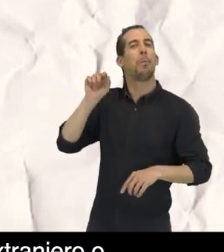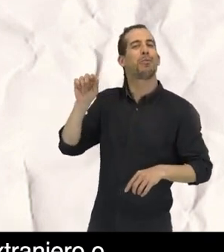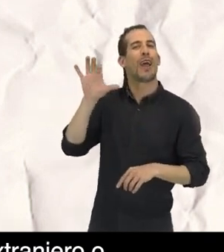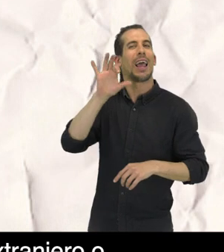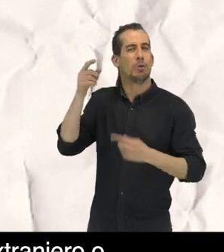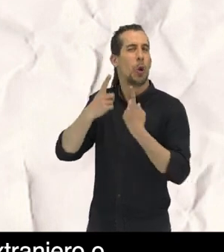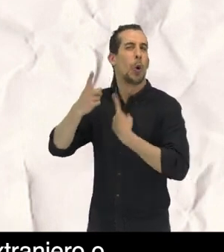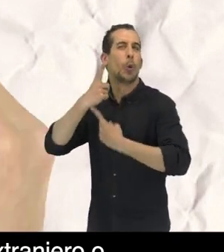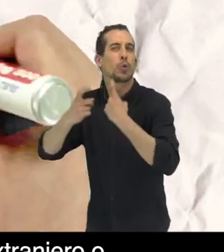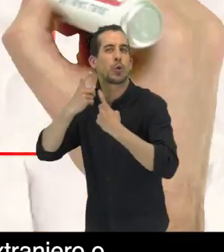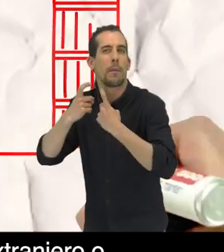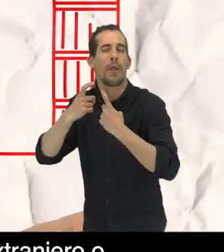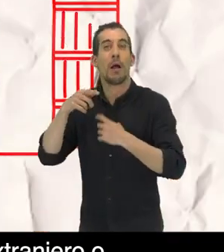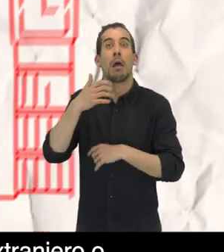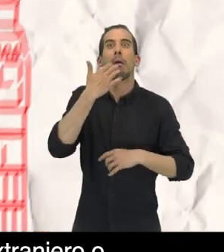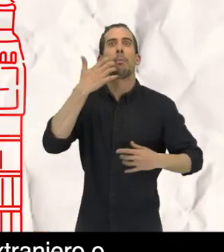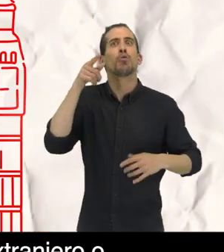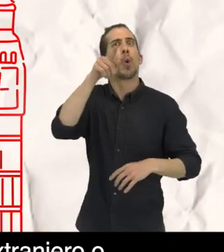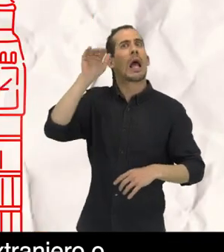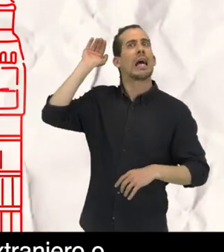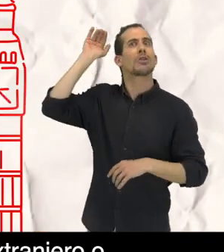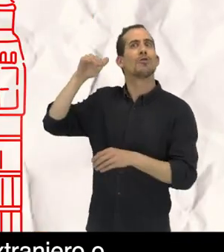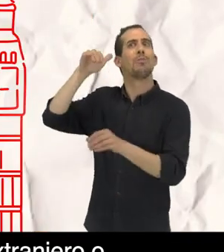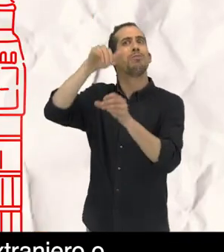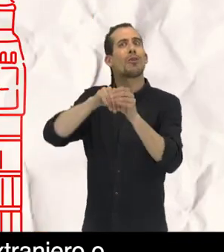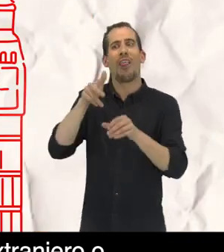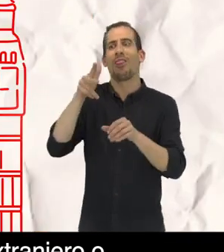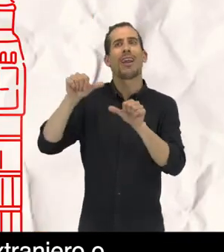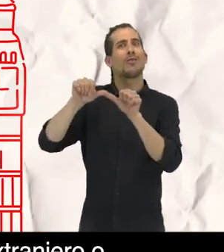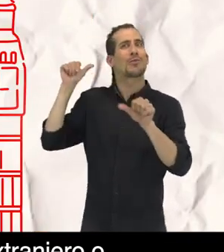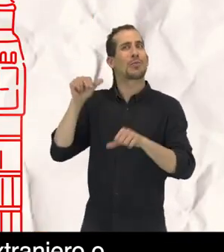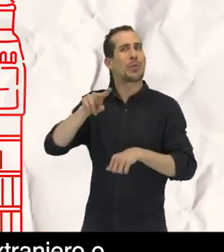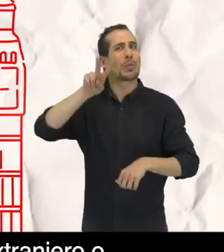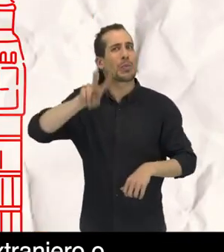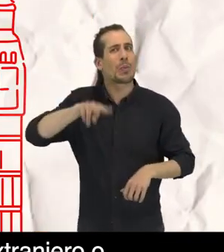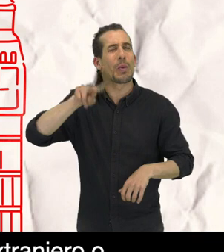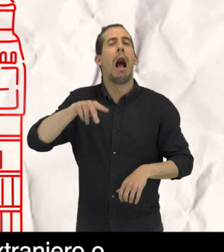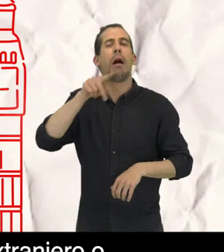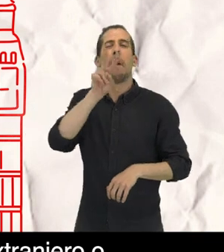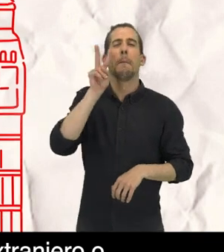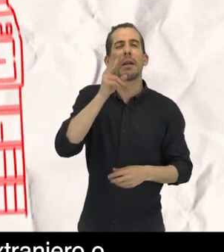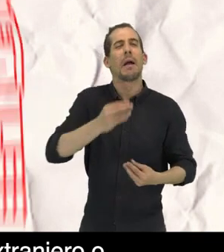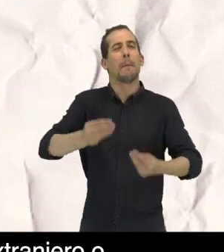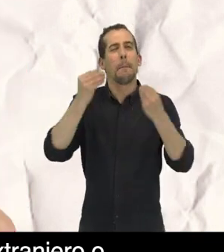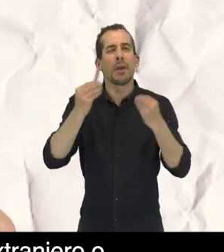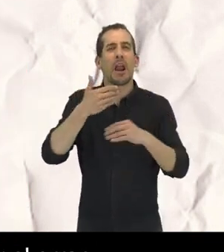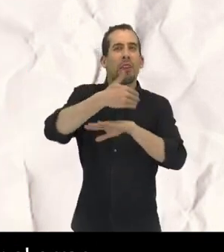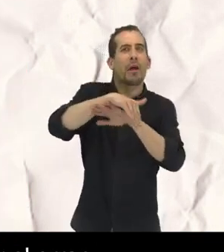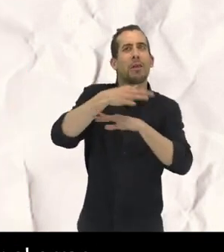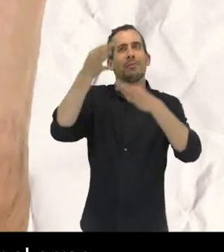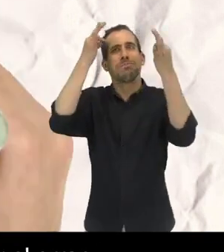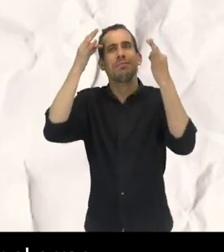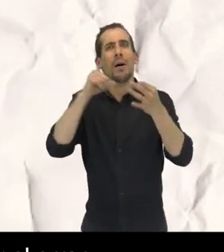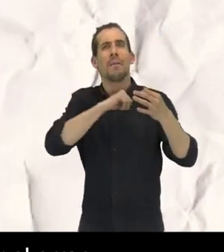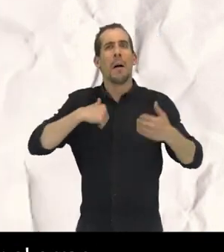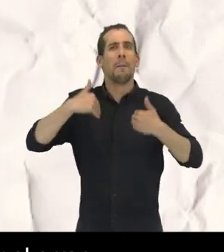sobre todo si no has ejercido antes el derecho de voto desde el extranjero o en caso de cambio de domicilio u otros datos personales. Y si